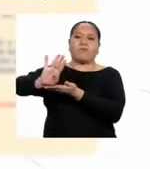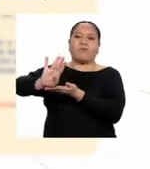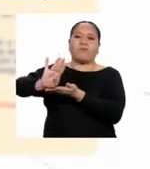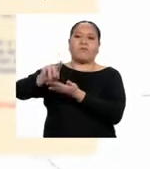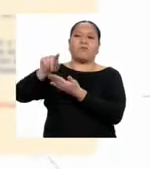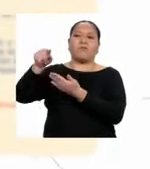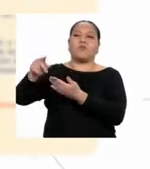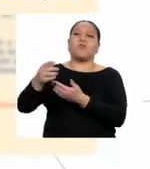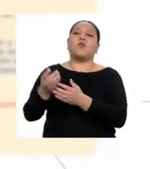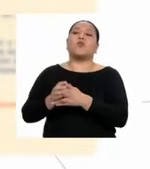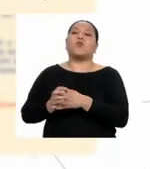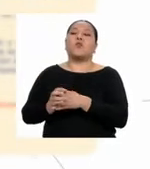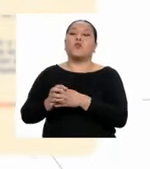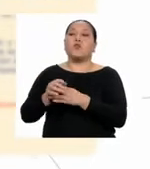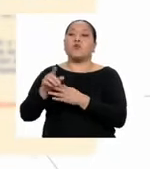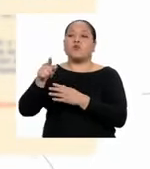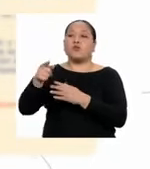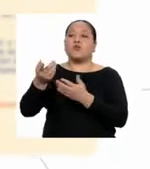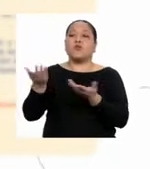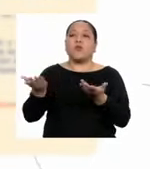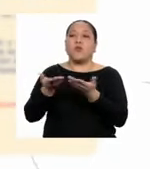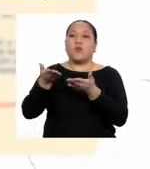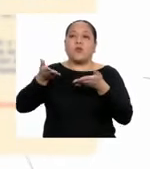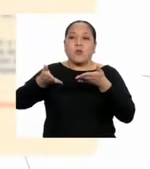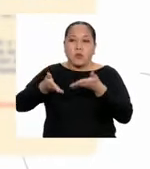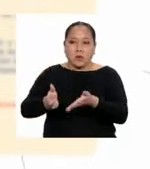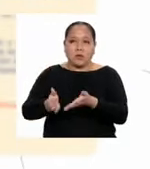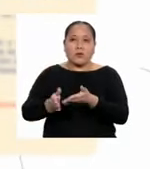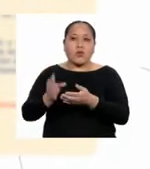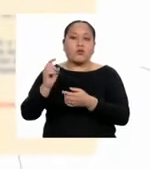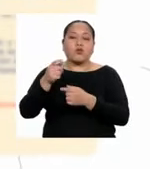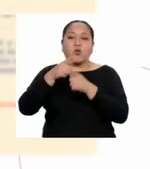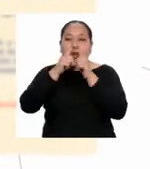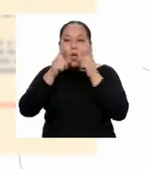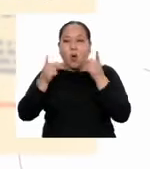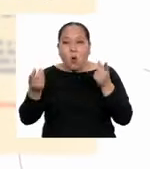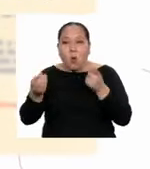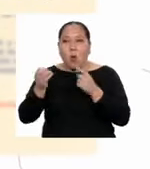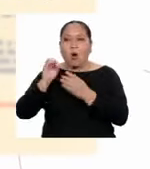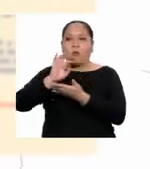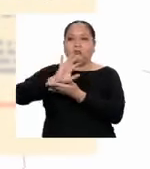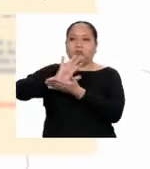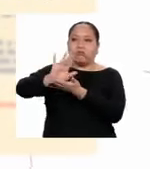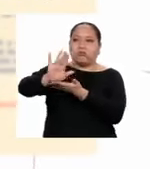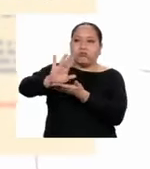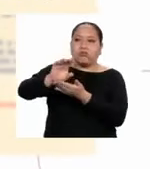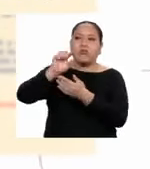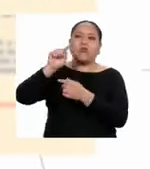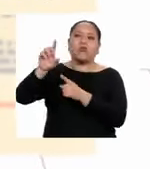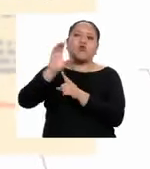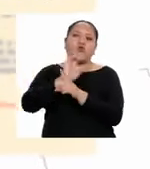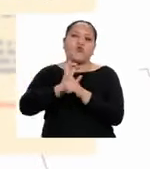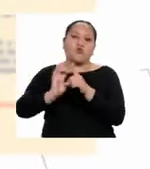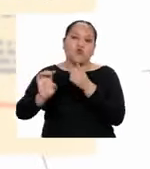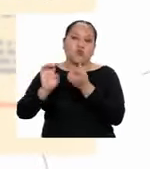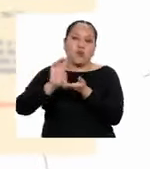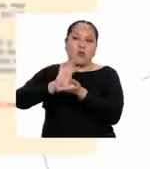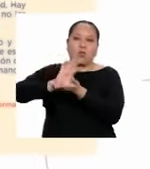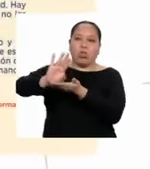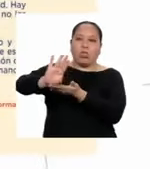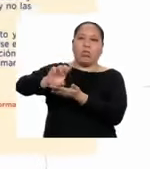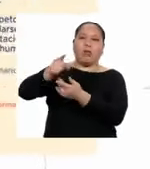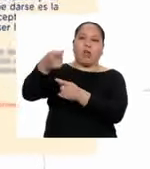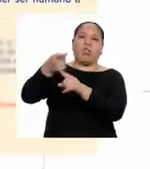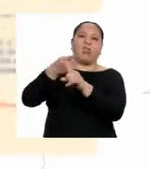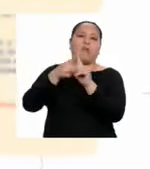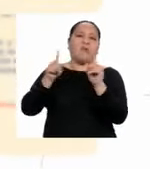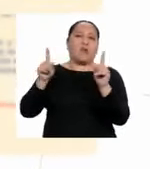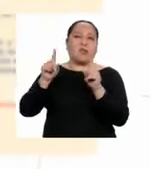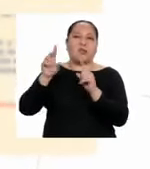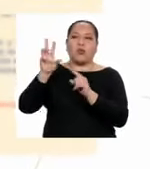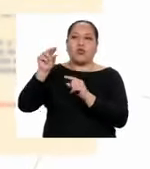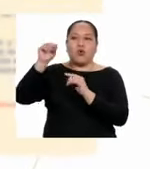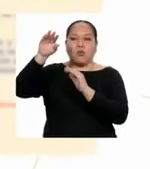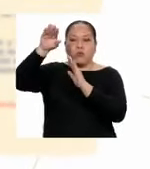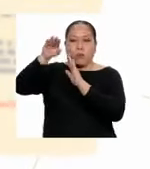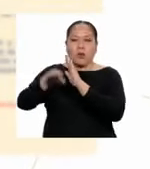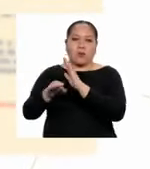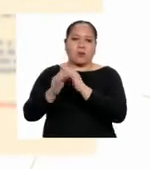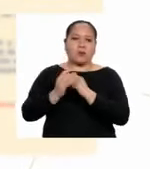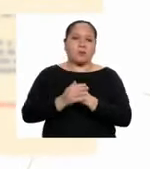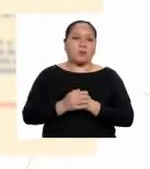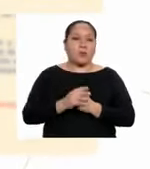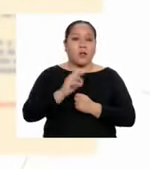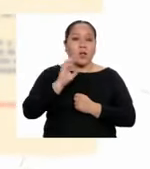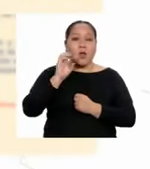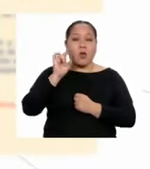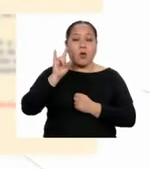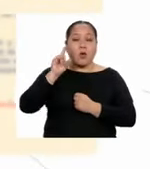su origen étnico o por su lengua o por otros aspectos de su cultura que lo hacen diferente. La UNESCO